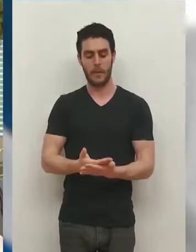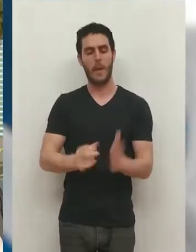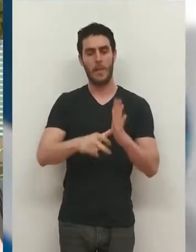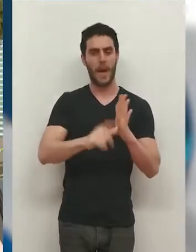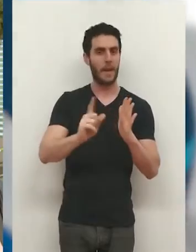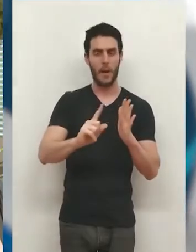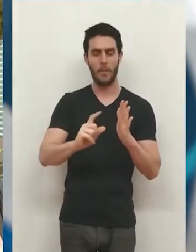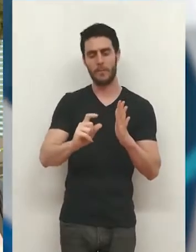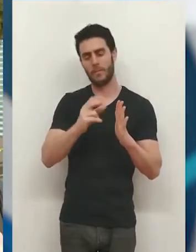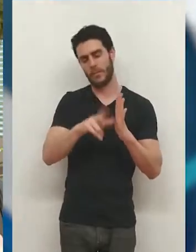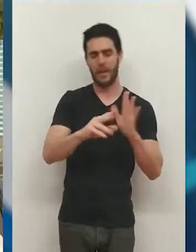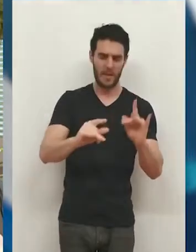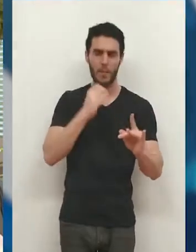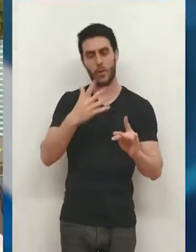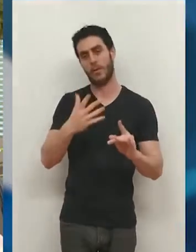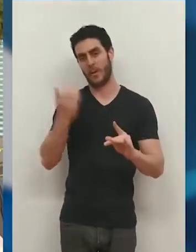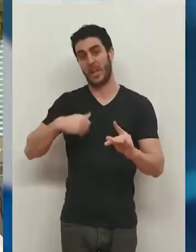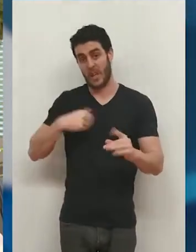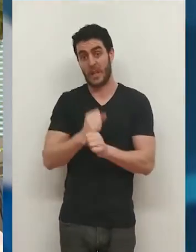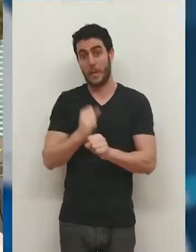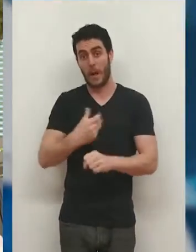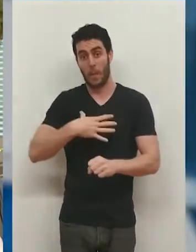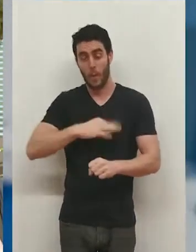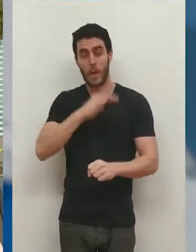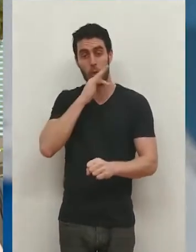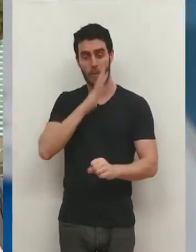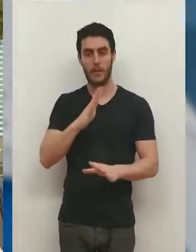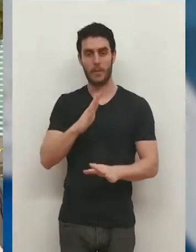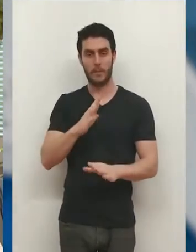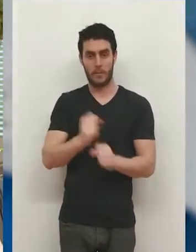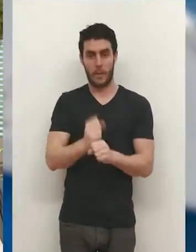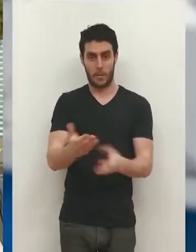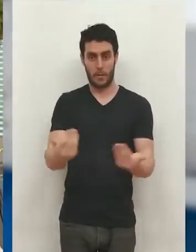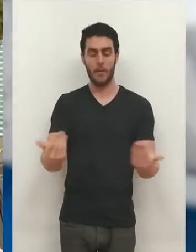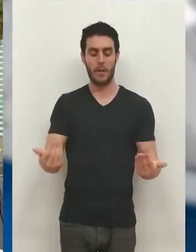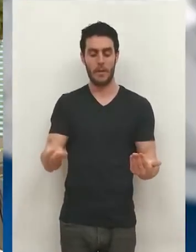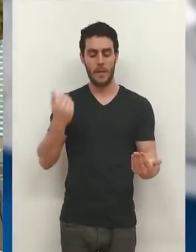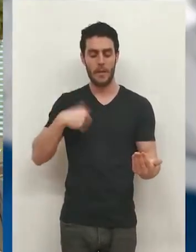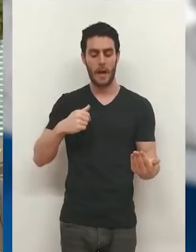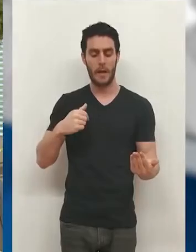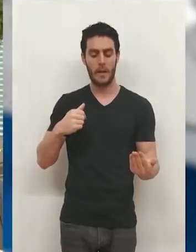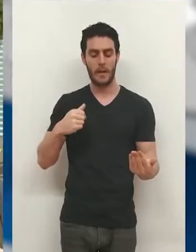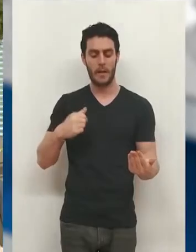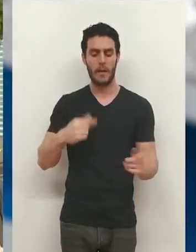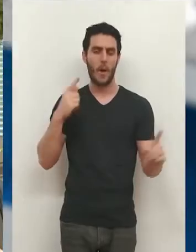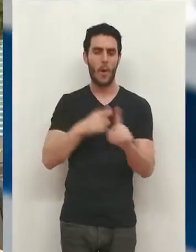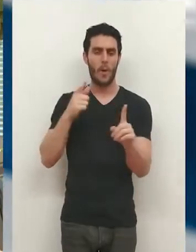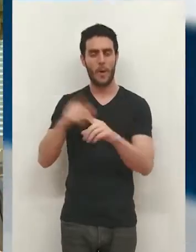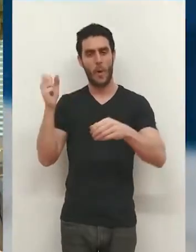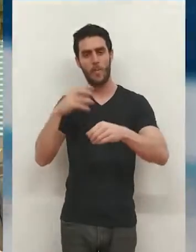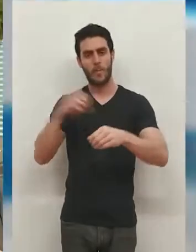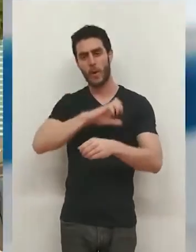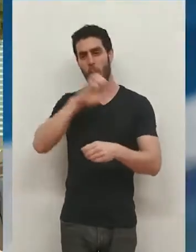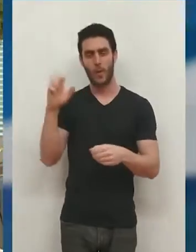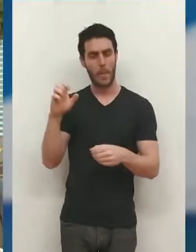tarde, pero no es demasiado tarde, que actúen rápidamente y que incluso, ya que tienen ese empeño en acudir a fondos